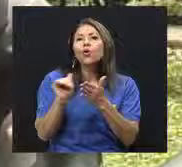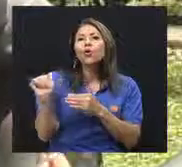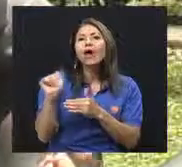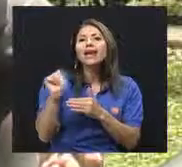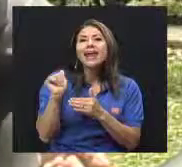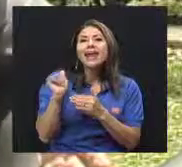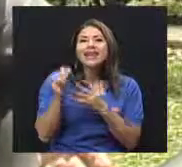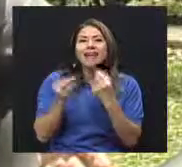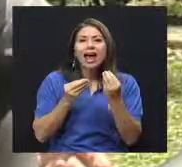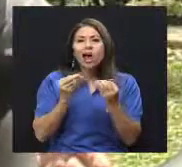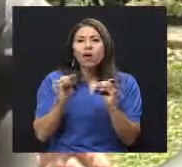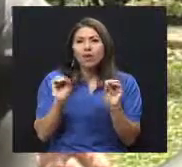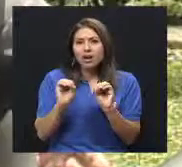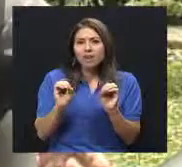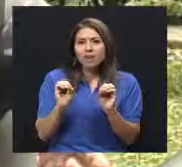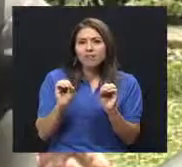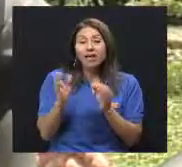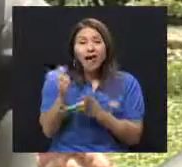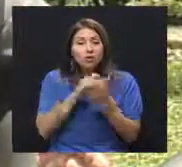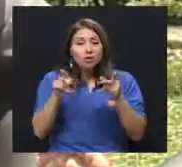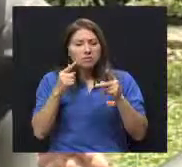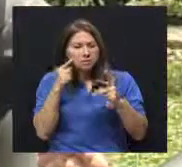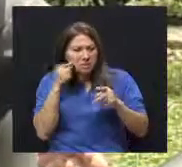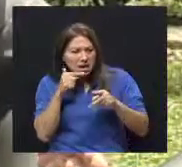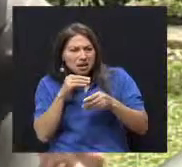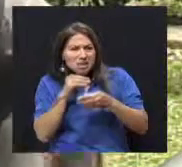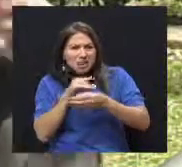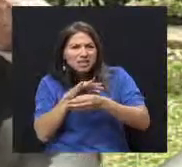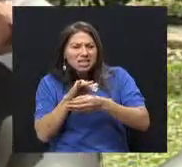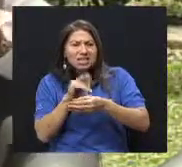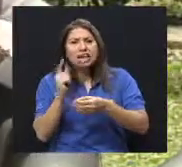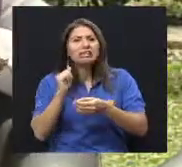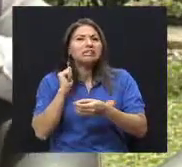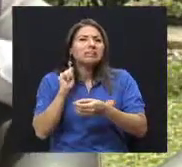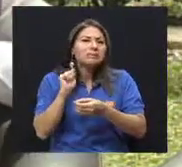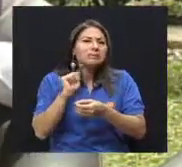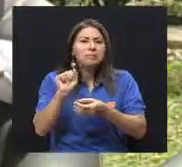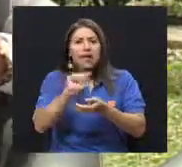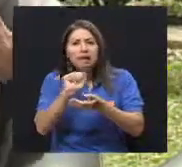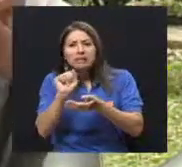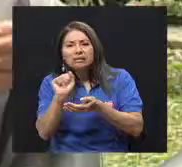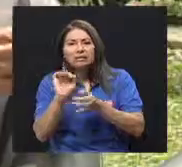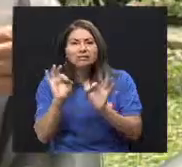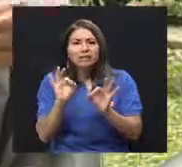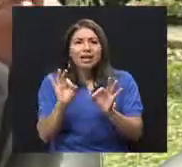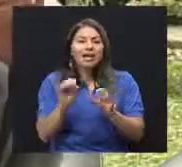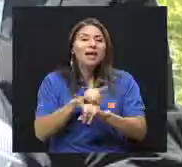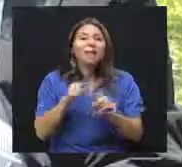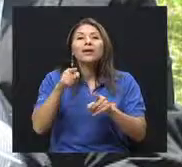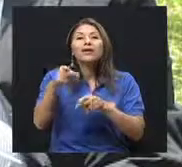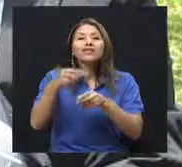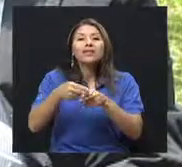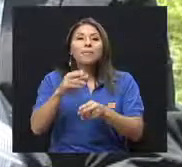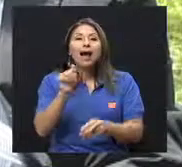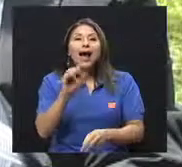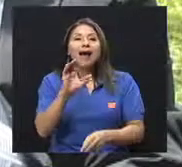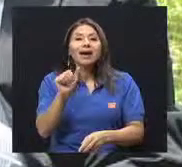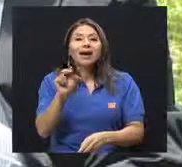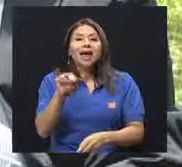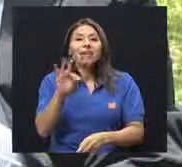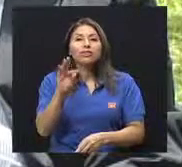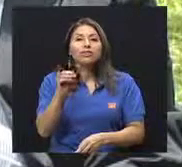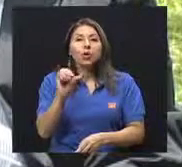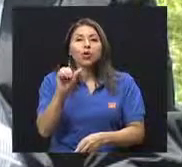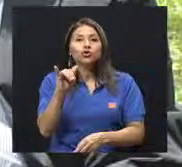gasa y esponja para quitársela y es lo que se llama acantosis nígrica y esos pacientes